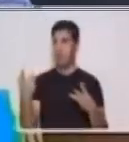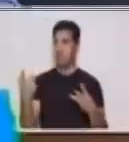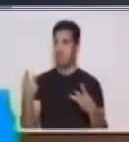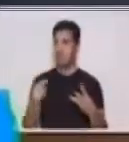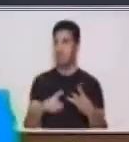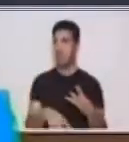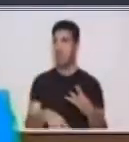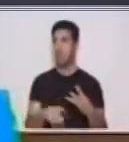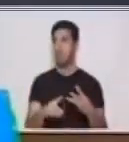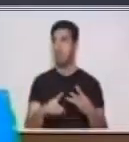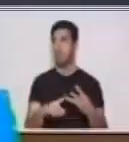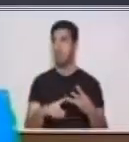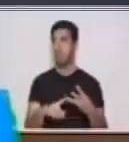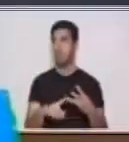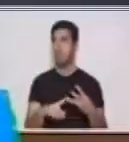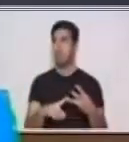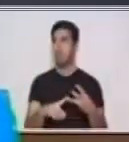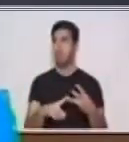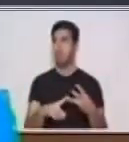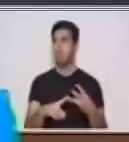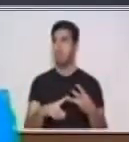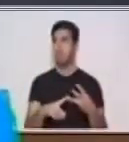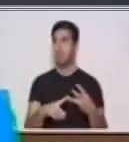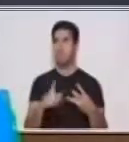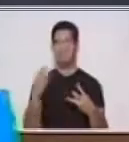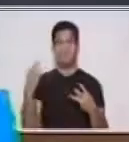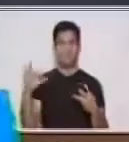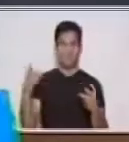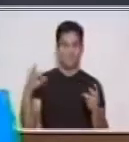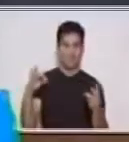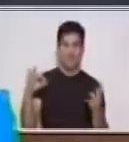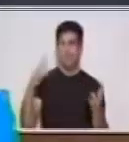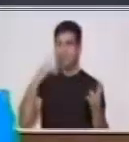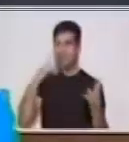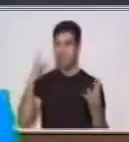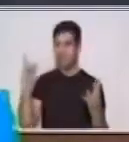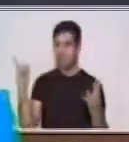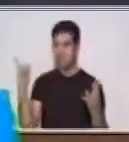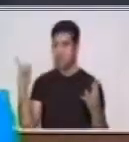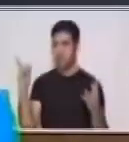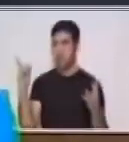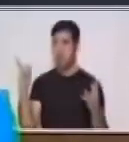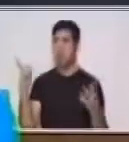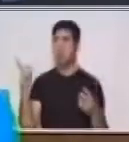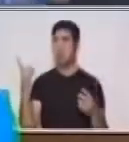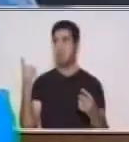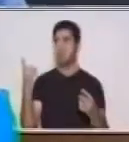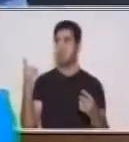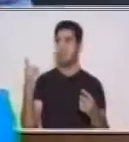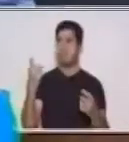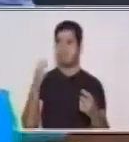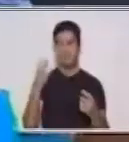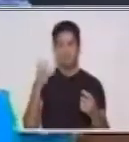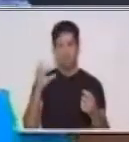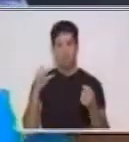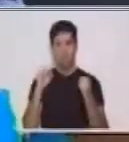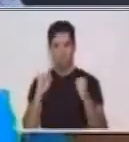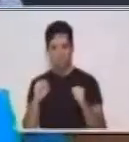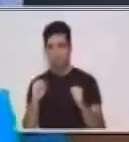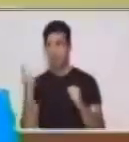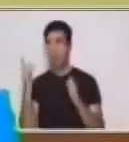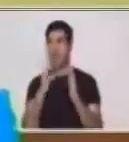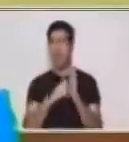un celeste, un turquesa y un naranja.